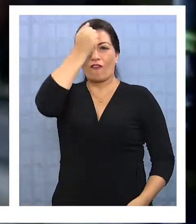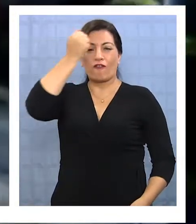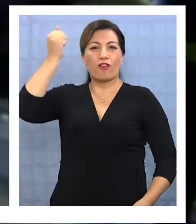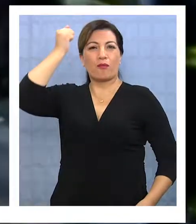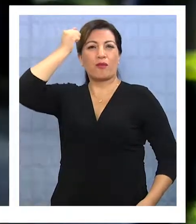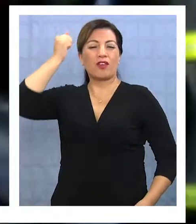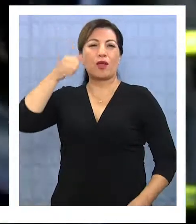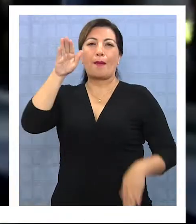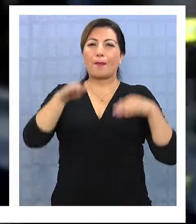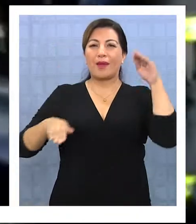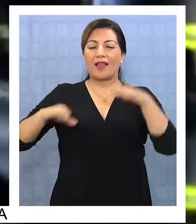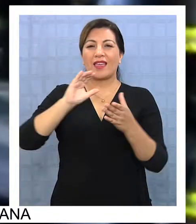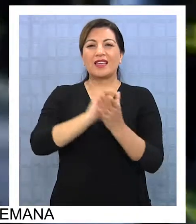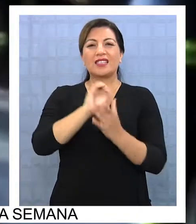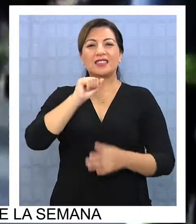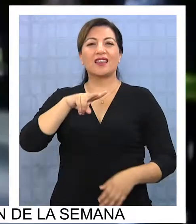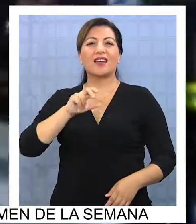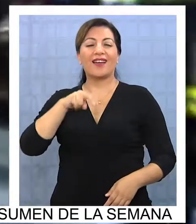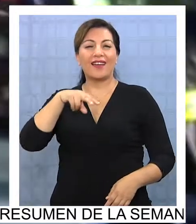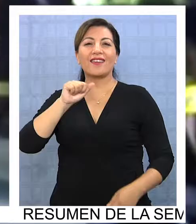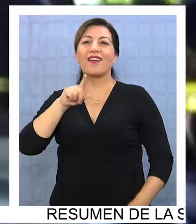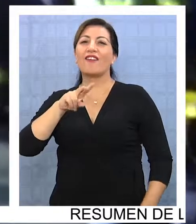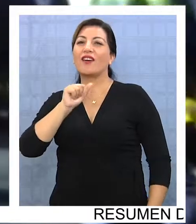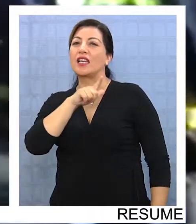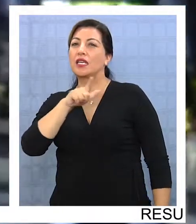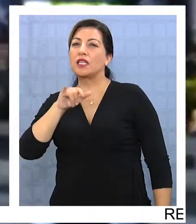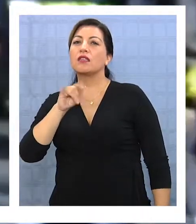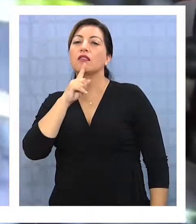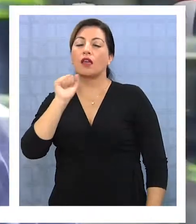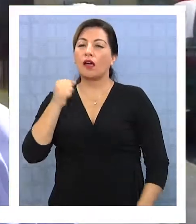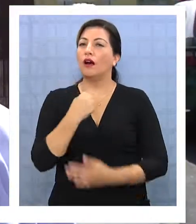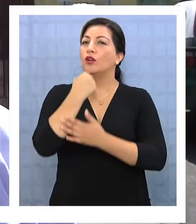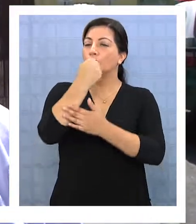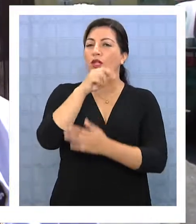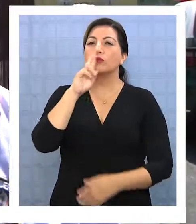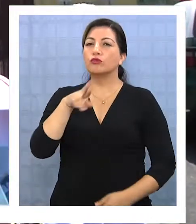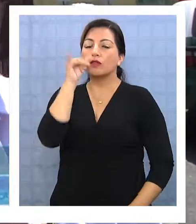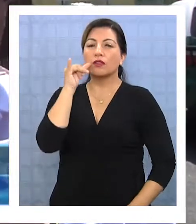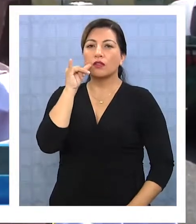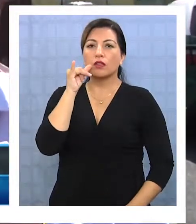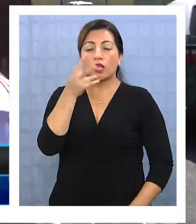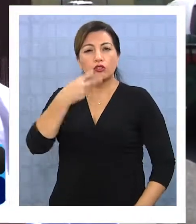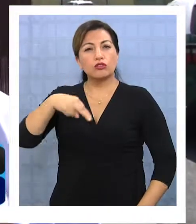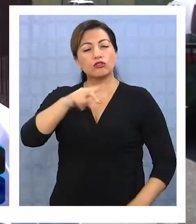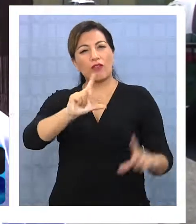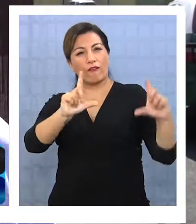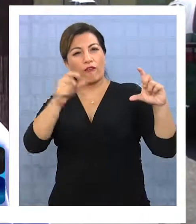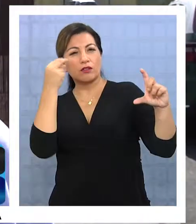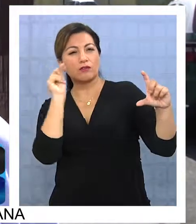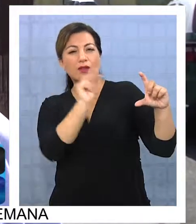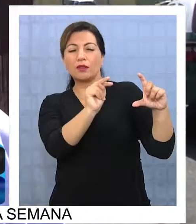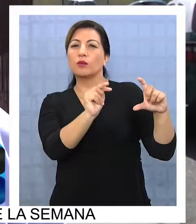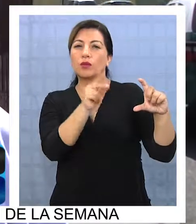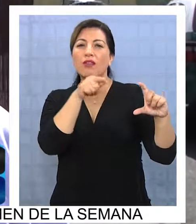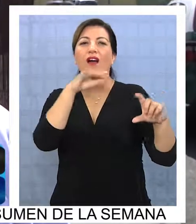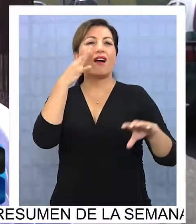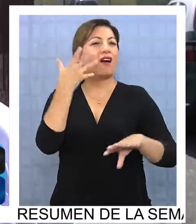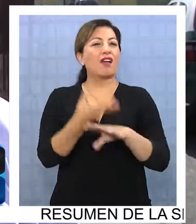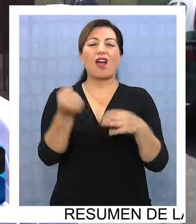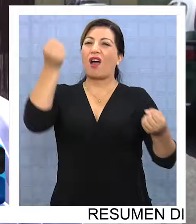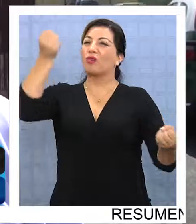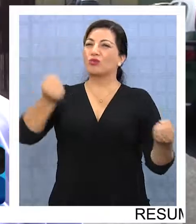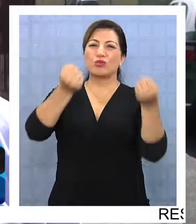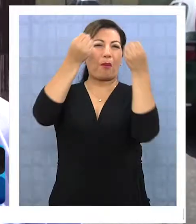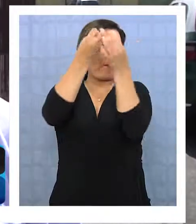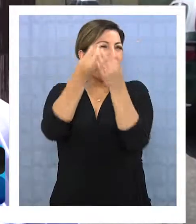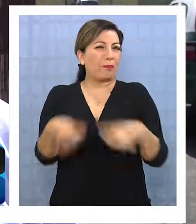Channaballita y prestaba servicios en las distintas caletas al sur de Iquique. Por lo visto y por las fotos que pudimos apreciar, ya hay una pérdida total de esa máquina.